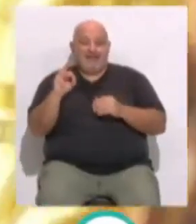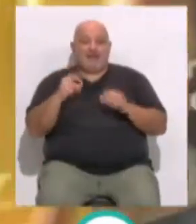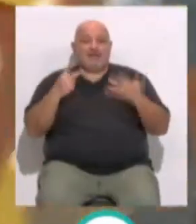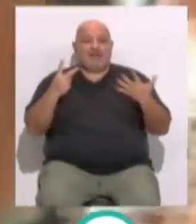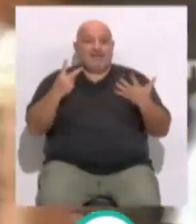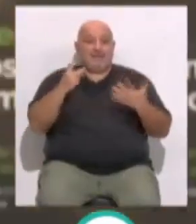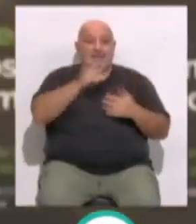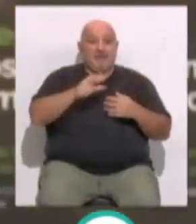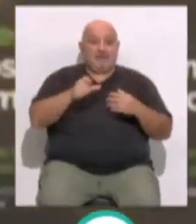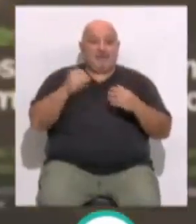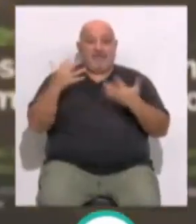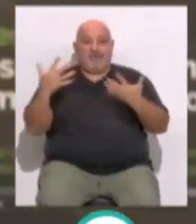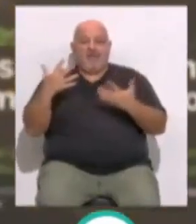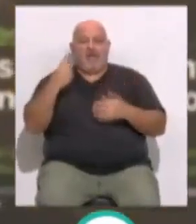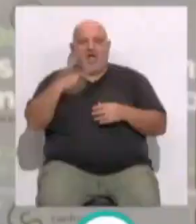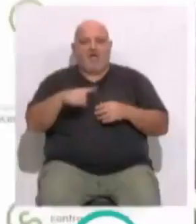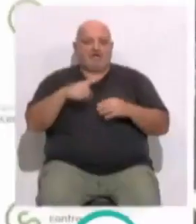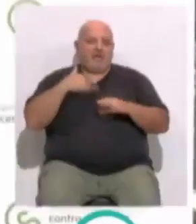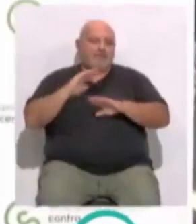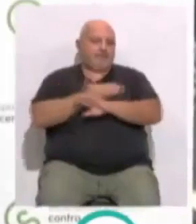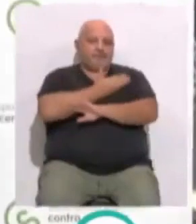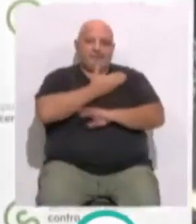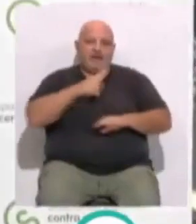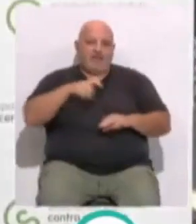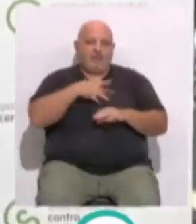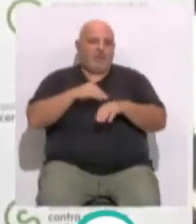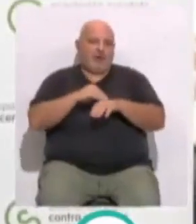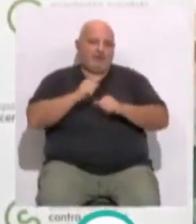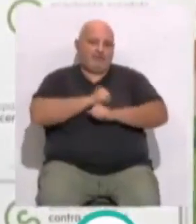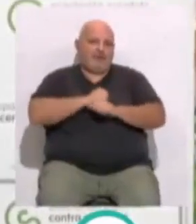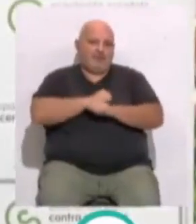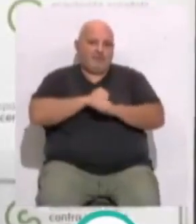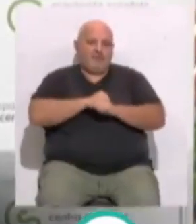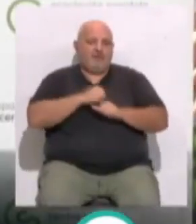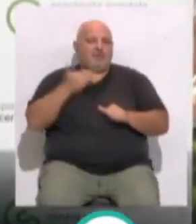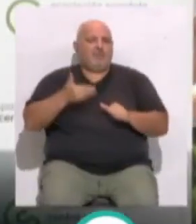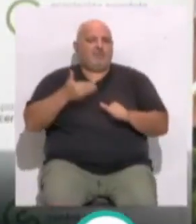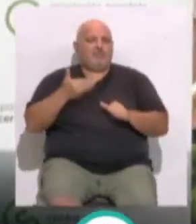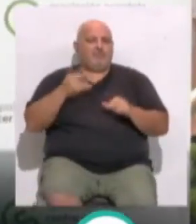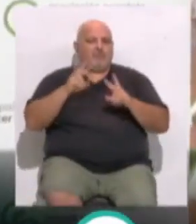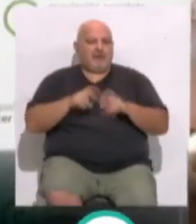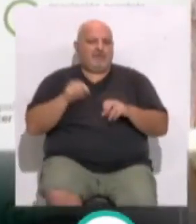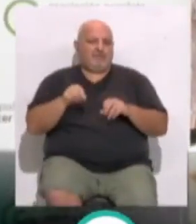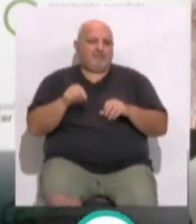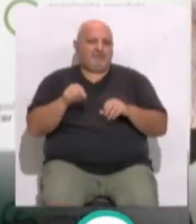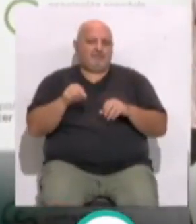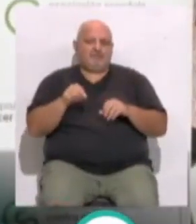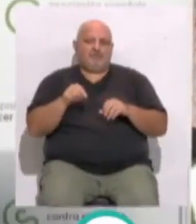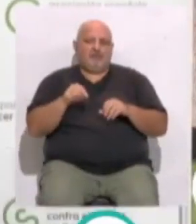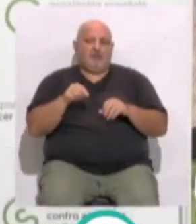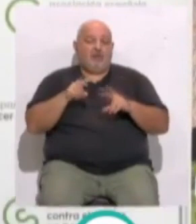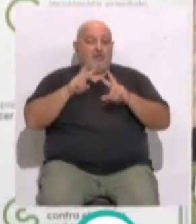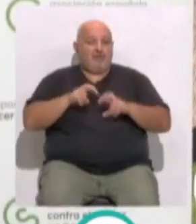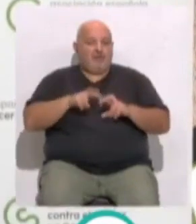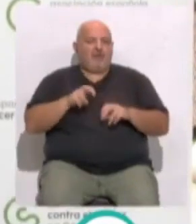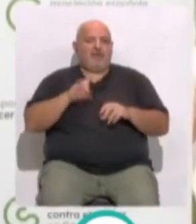7 de cada 10 personas superen el cáncer. Queremos poner hoy el foco justo en eso, en la importancia de la investigación, porque de la